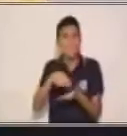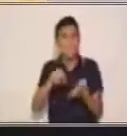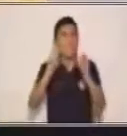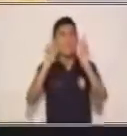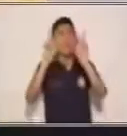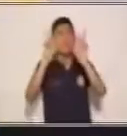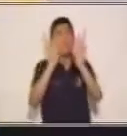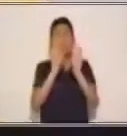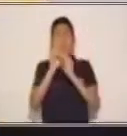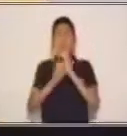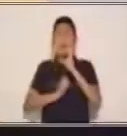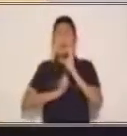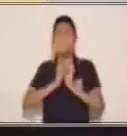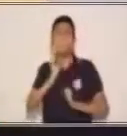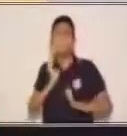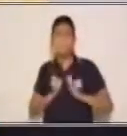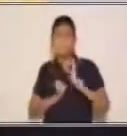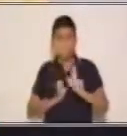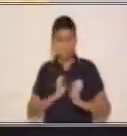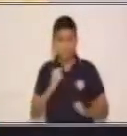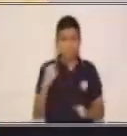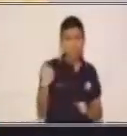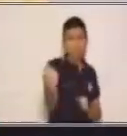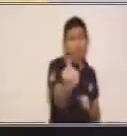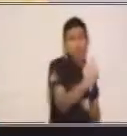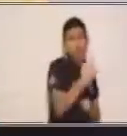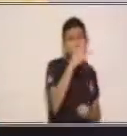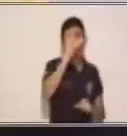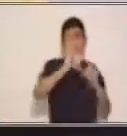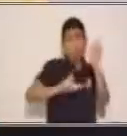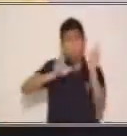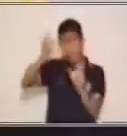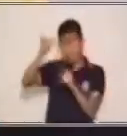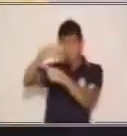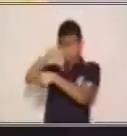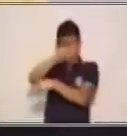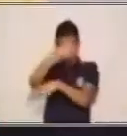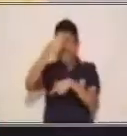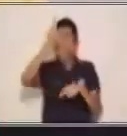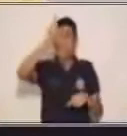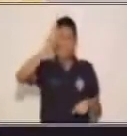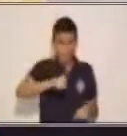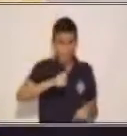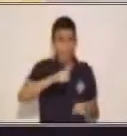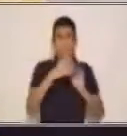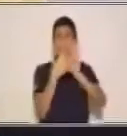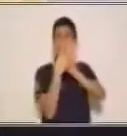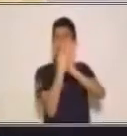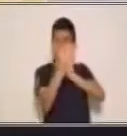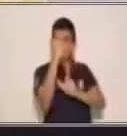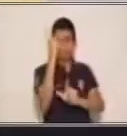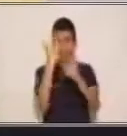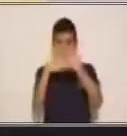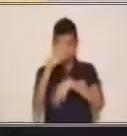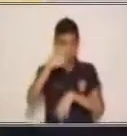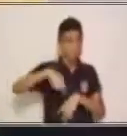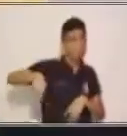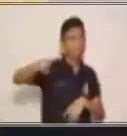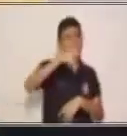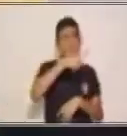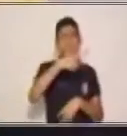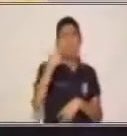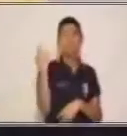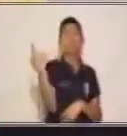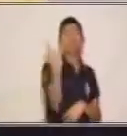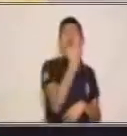emociones, donde todo el mundo tiene que bailar. Vamos muy